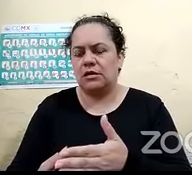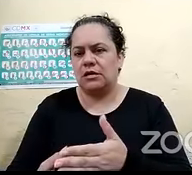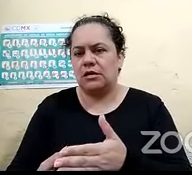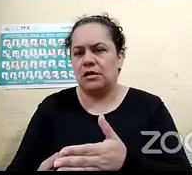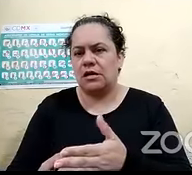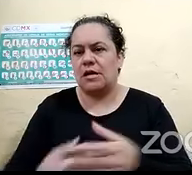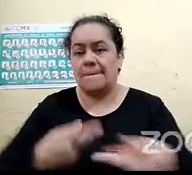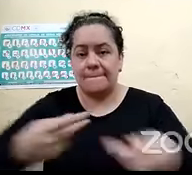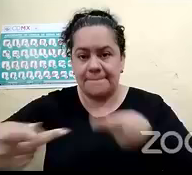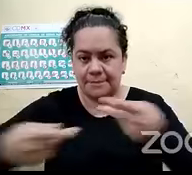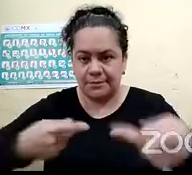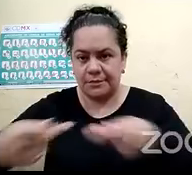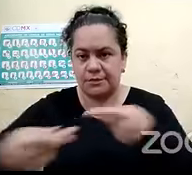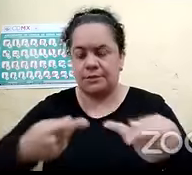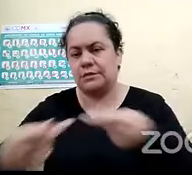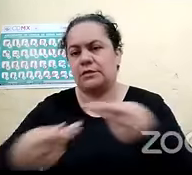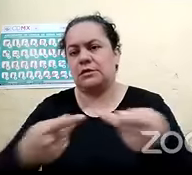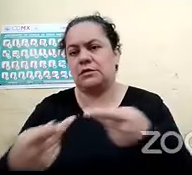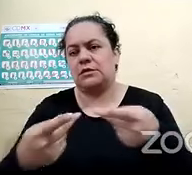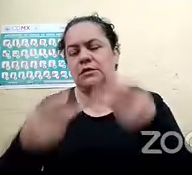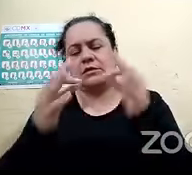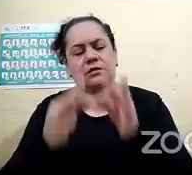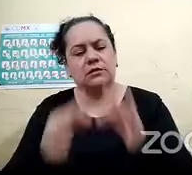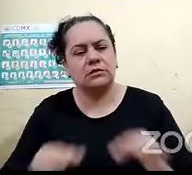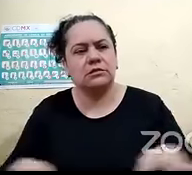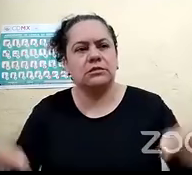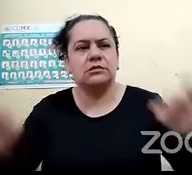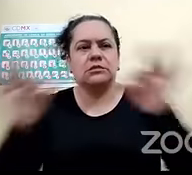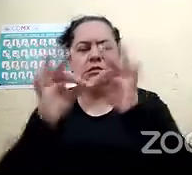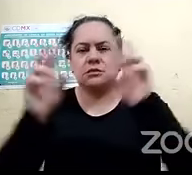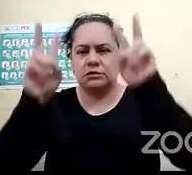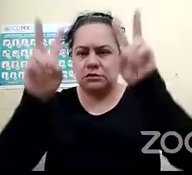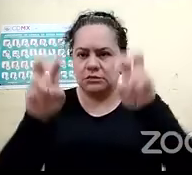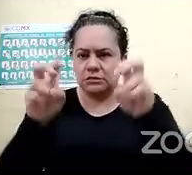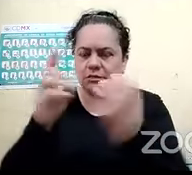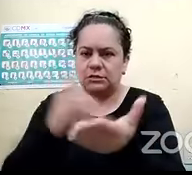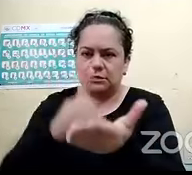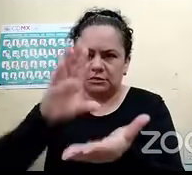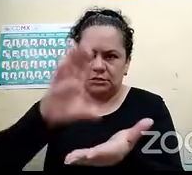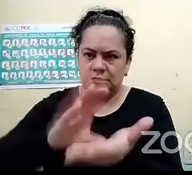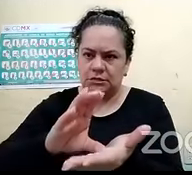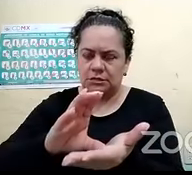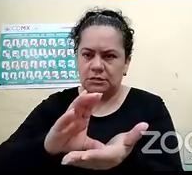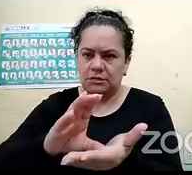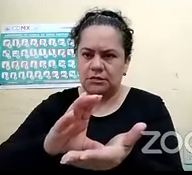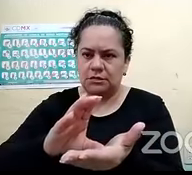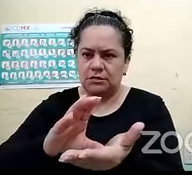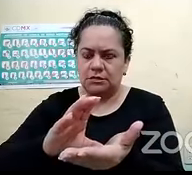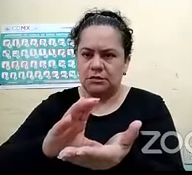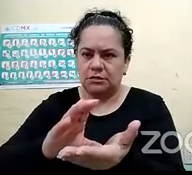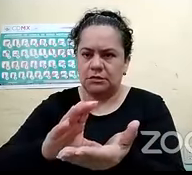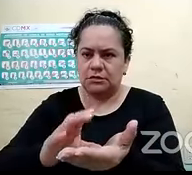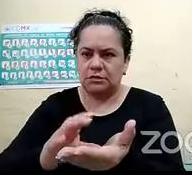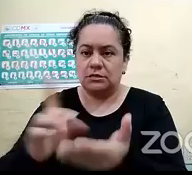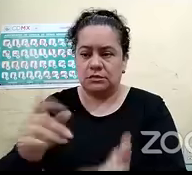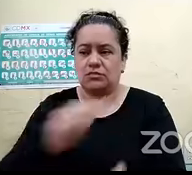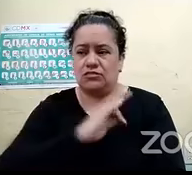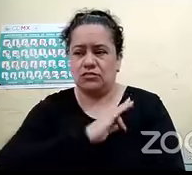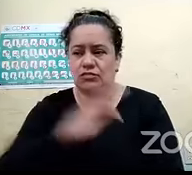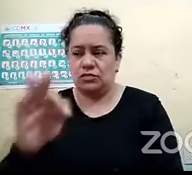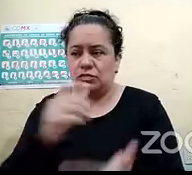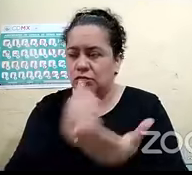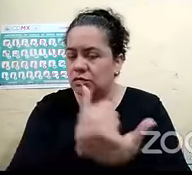aprendiendo un poco más sobre el tema de discapacidad para que precisamente podamos vincular el conocimiento tanto de las